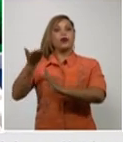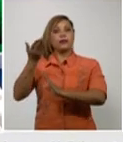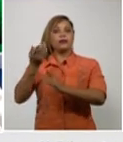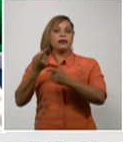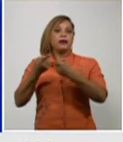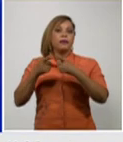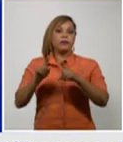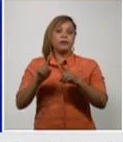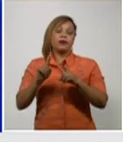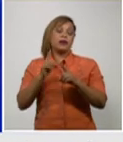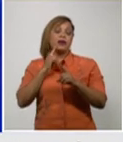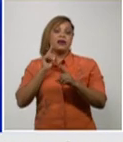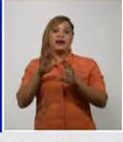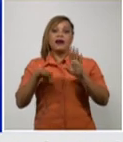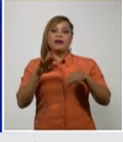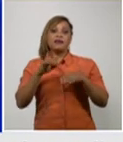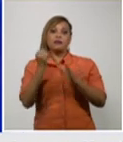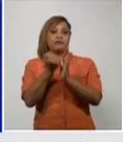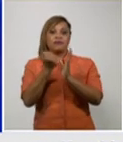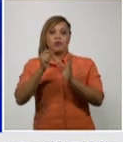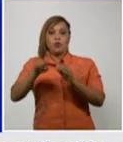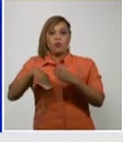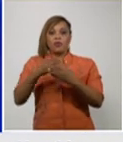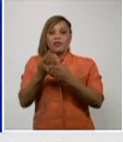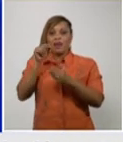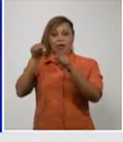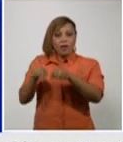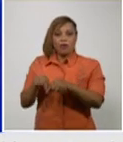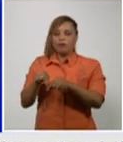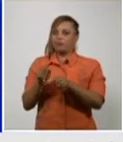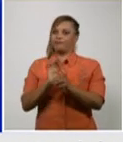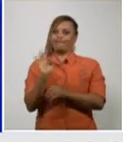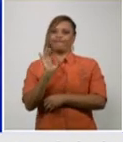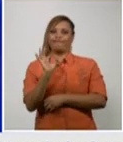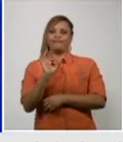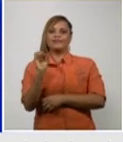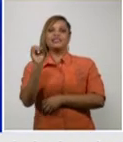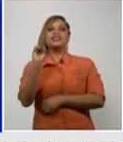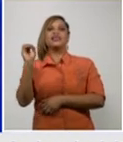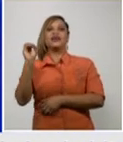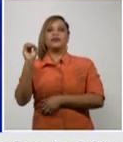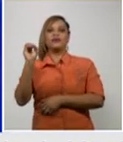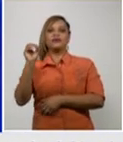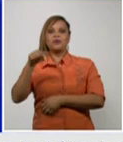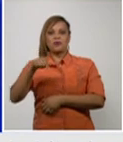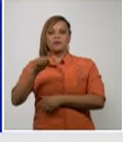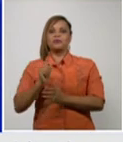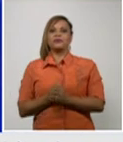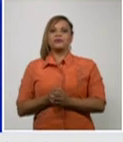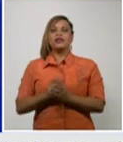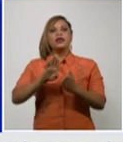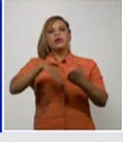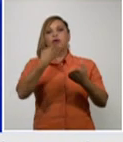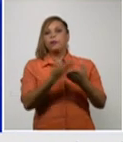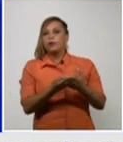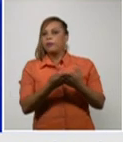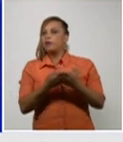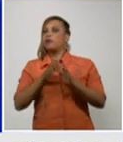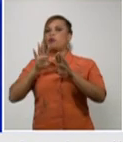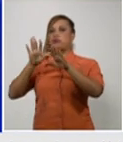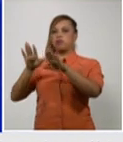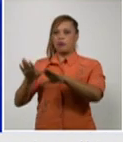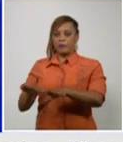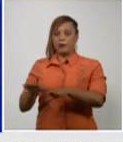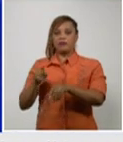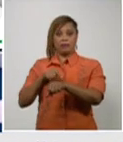cual no se diagnosticaron casos del municipio especial Isla de la Juventud le propongo entonces doctor hacer una pausa en